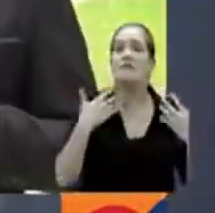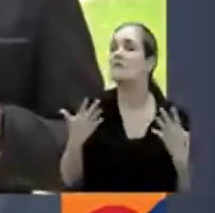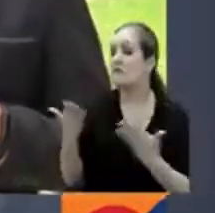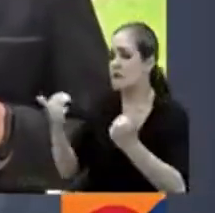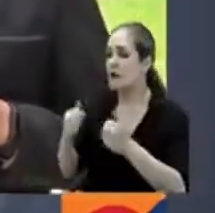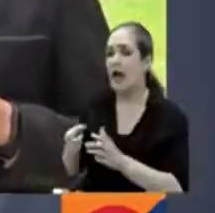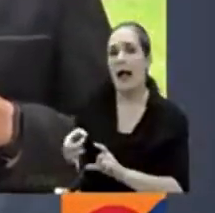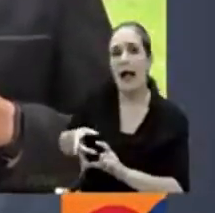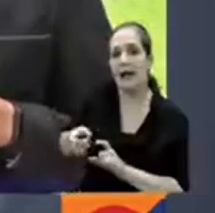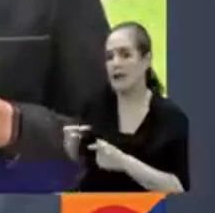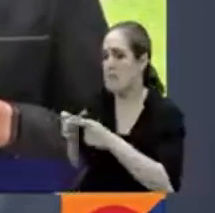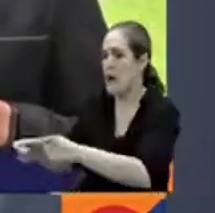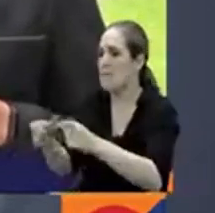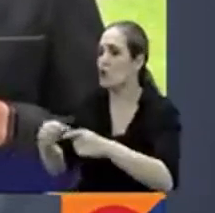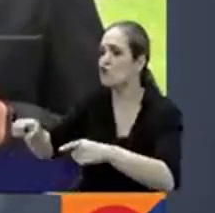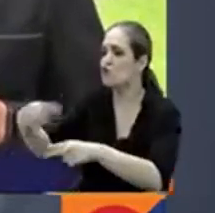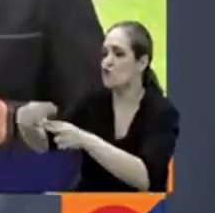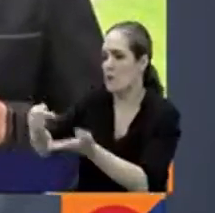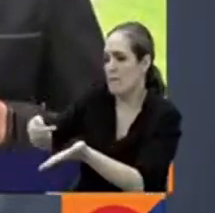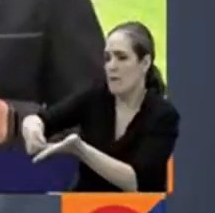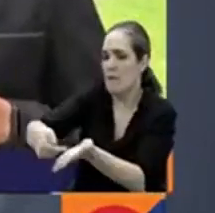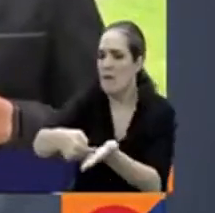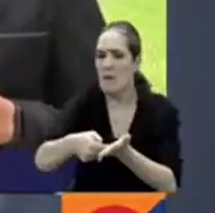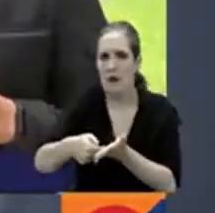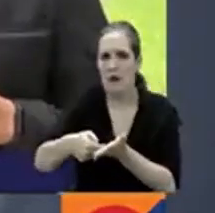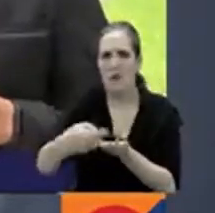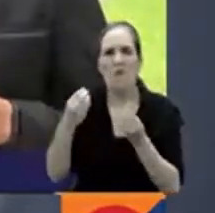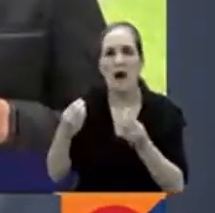Ismael Tobón, buenas tardes. Adelante con más detalles.